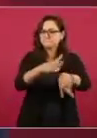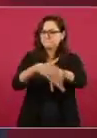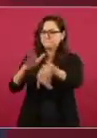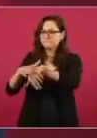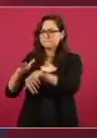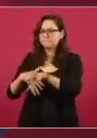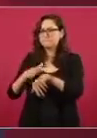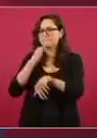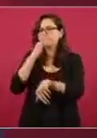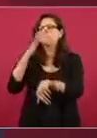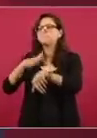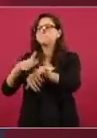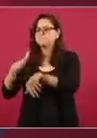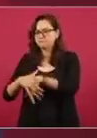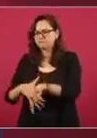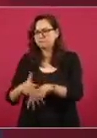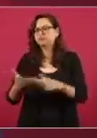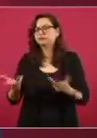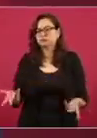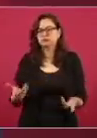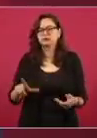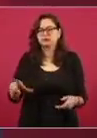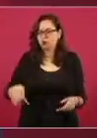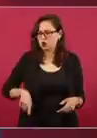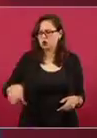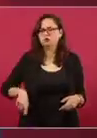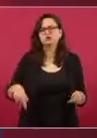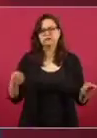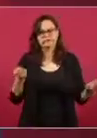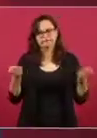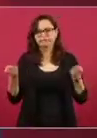hay gobernabilidad, hay estabilidad